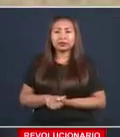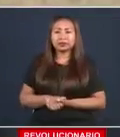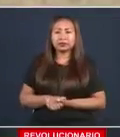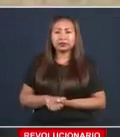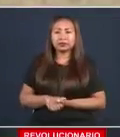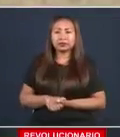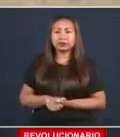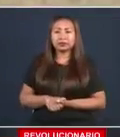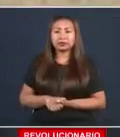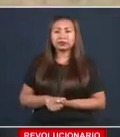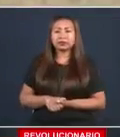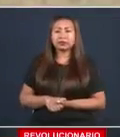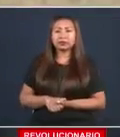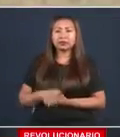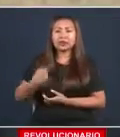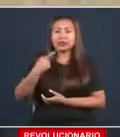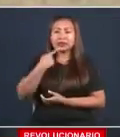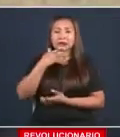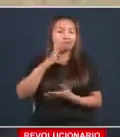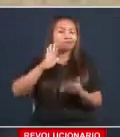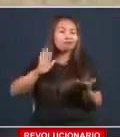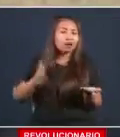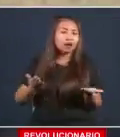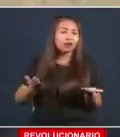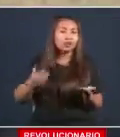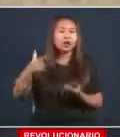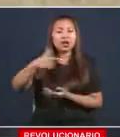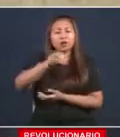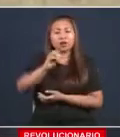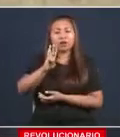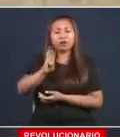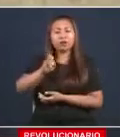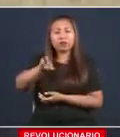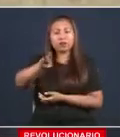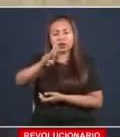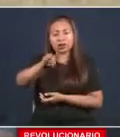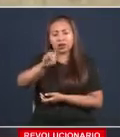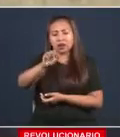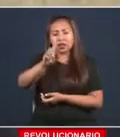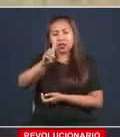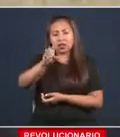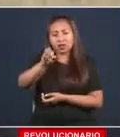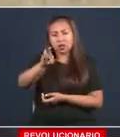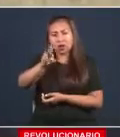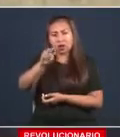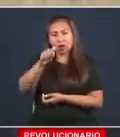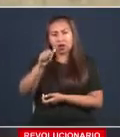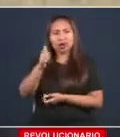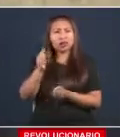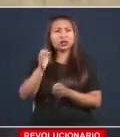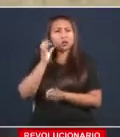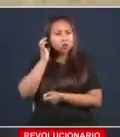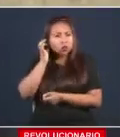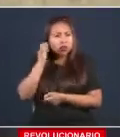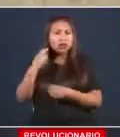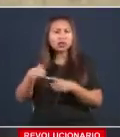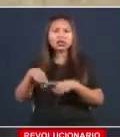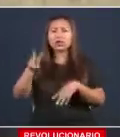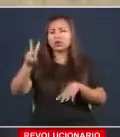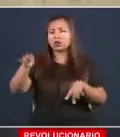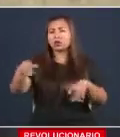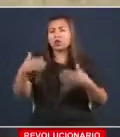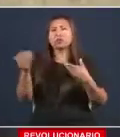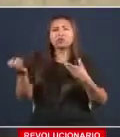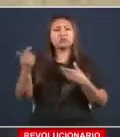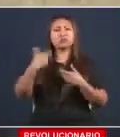Es una lisura de la señora gobernadora meterse con esta curul, con diputados que no están en el plan solidario